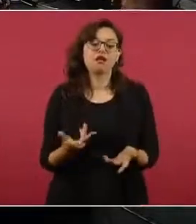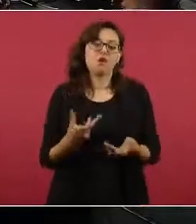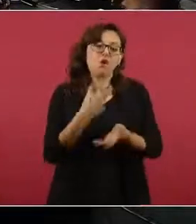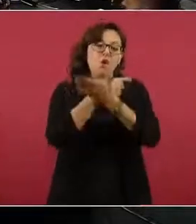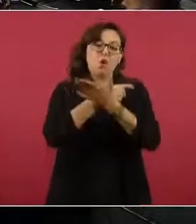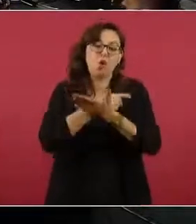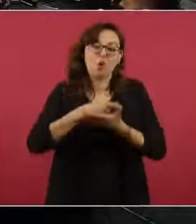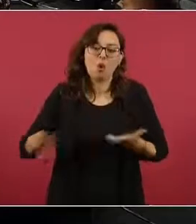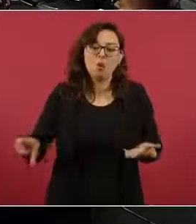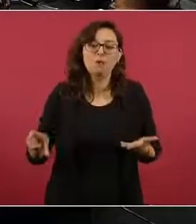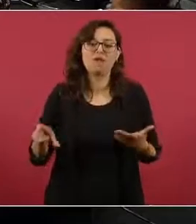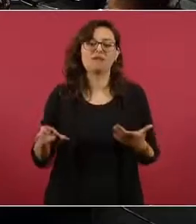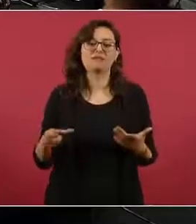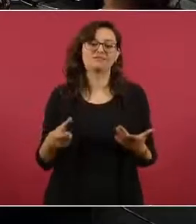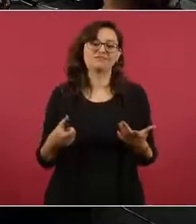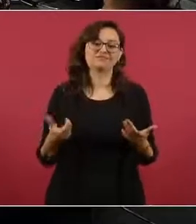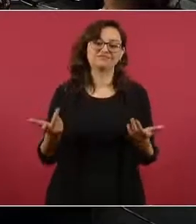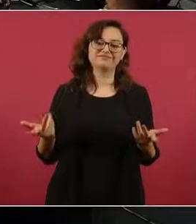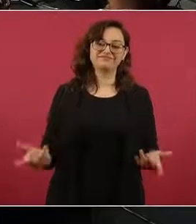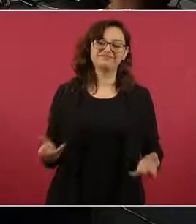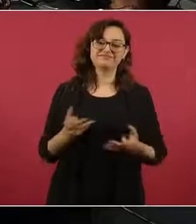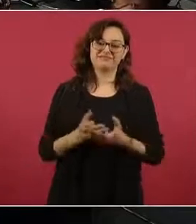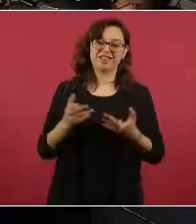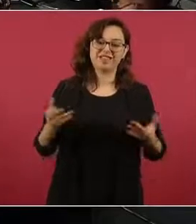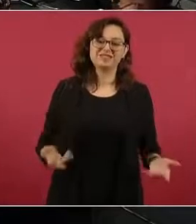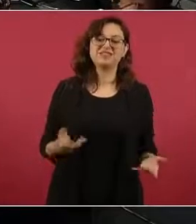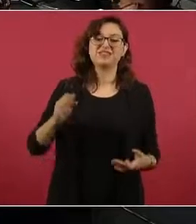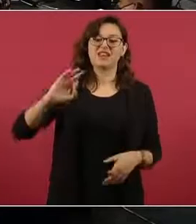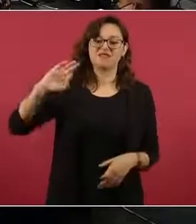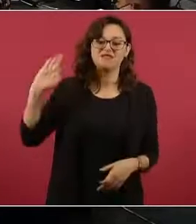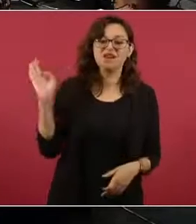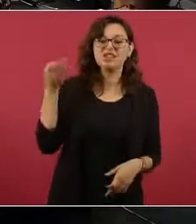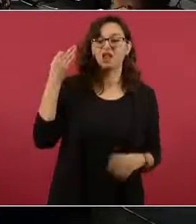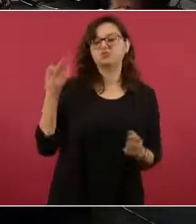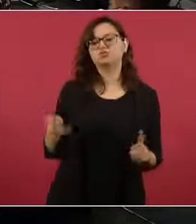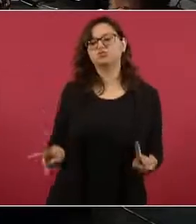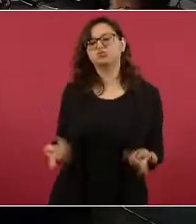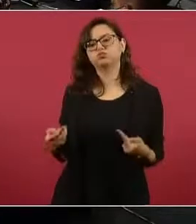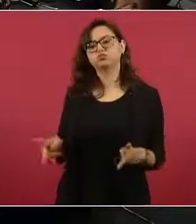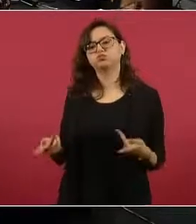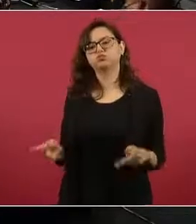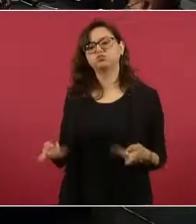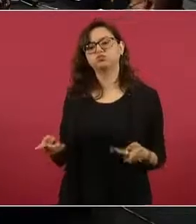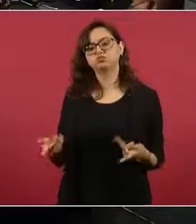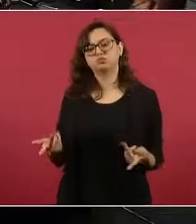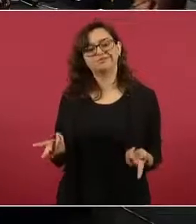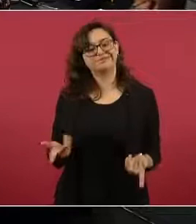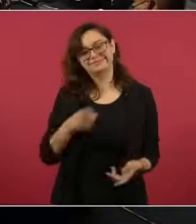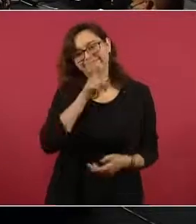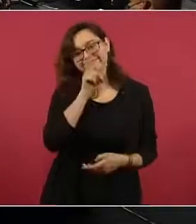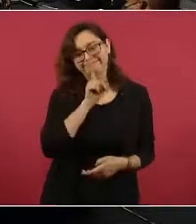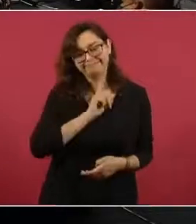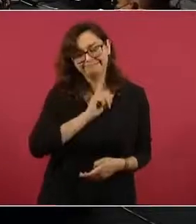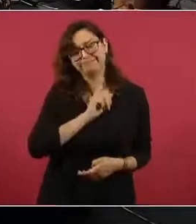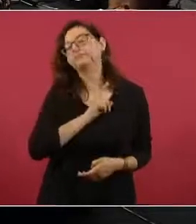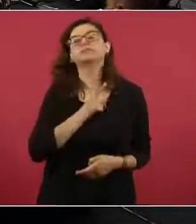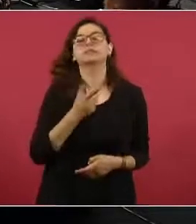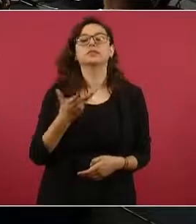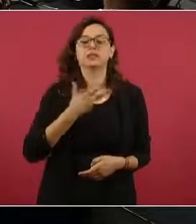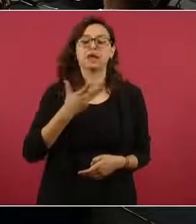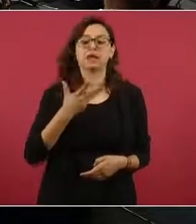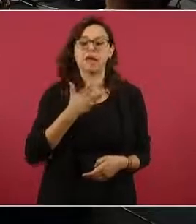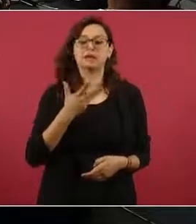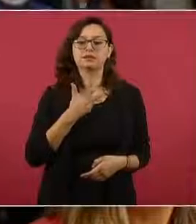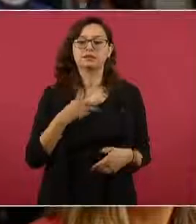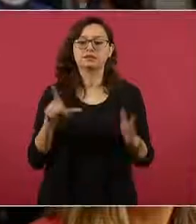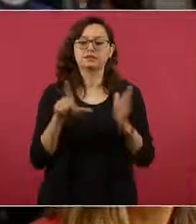vendiendo terrenos federales, los municipales con operadores políticos que tienen ahí. Yo tengo aquí hasta la credencial de